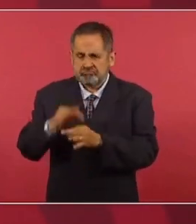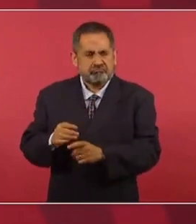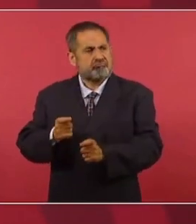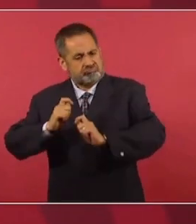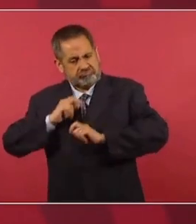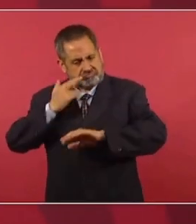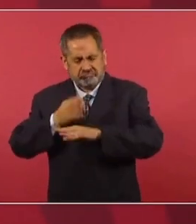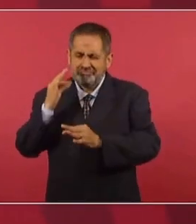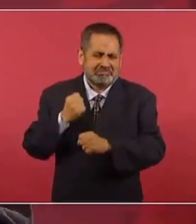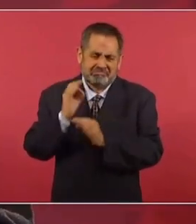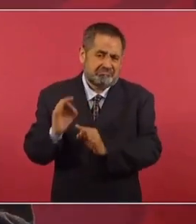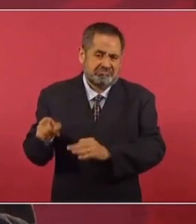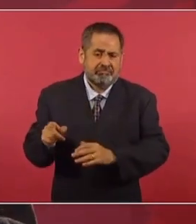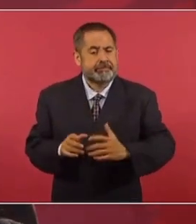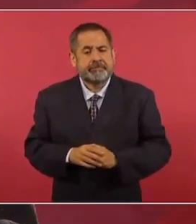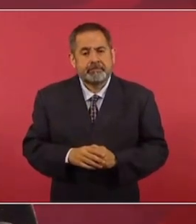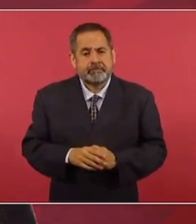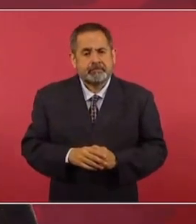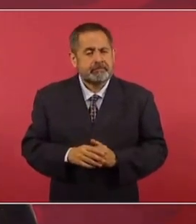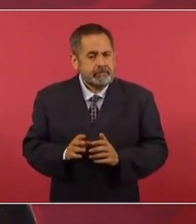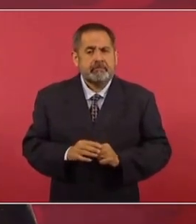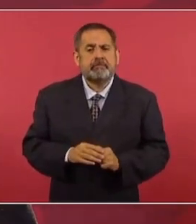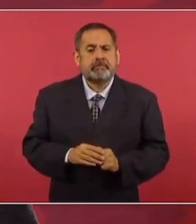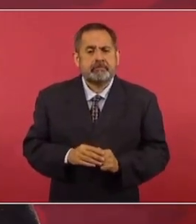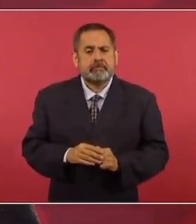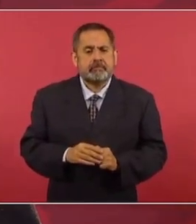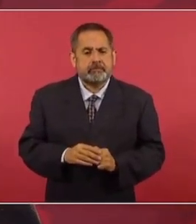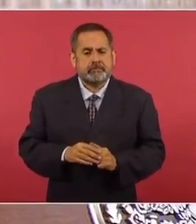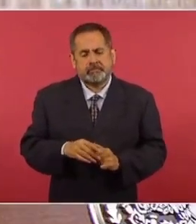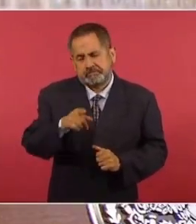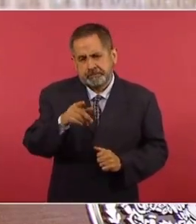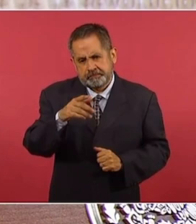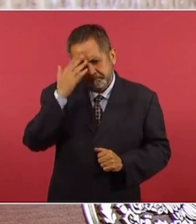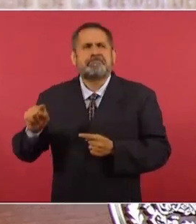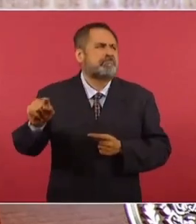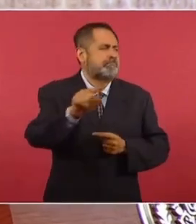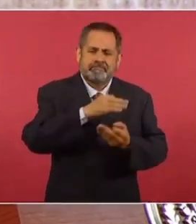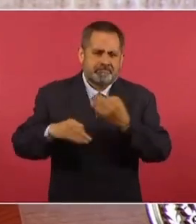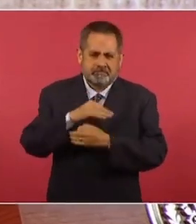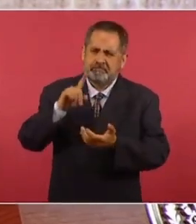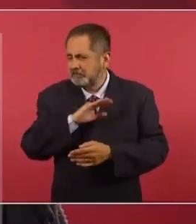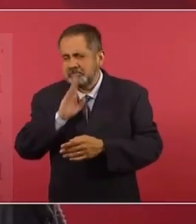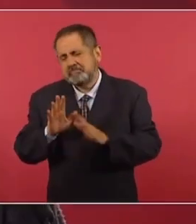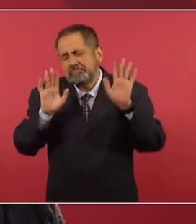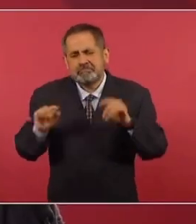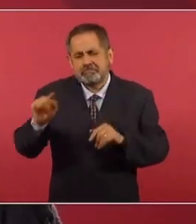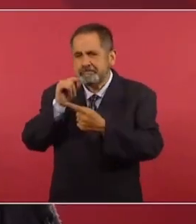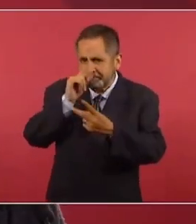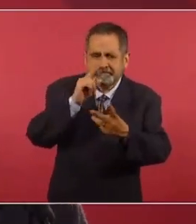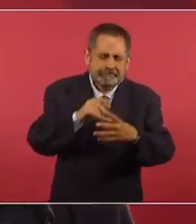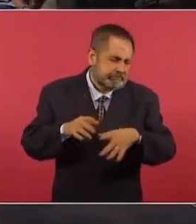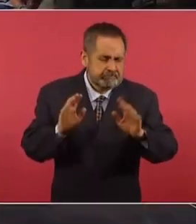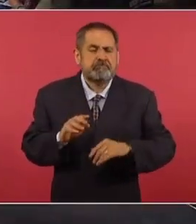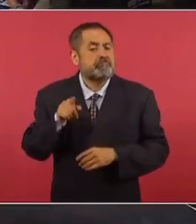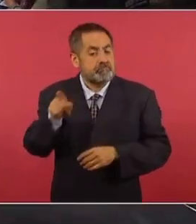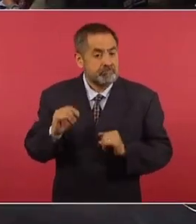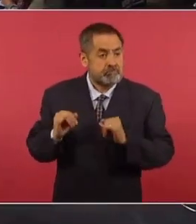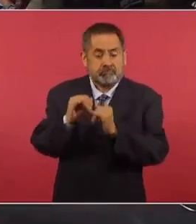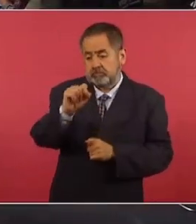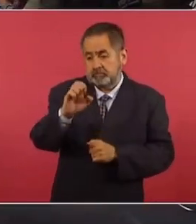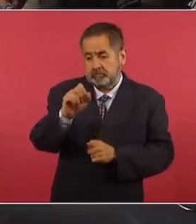su deber. Y aunque como todas las instituciones han habido manchas, es de las